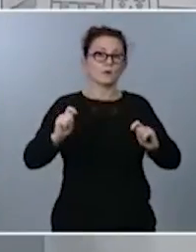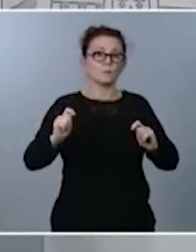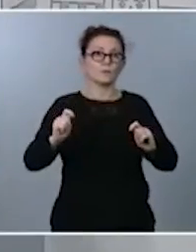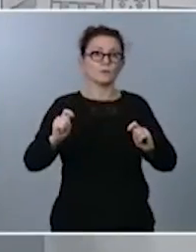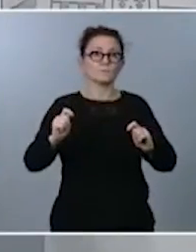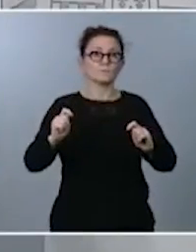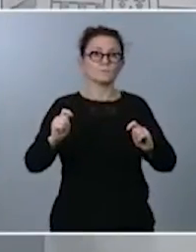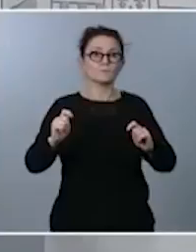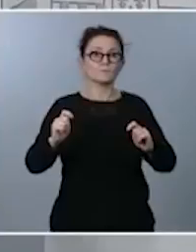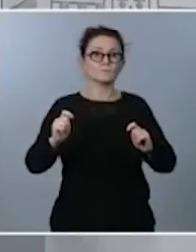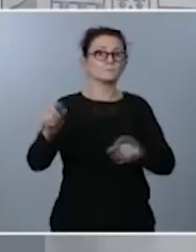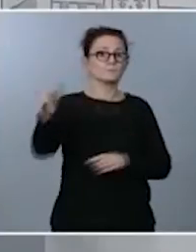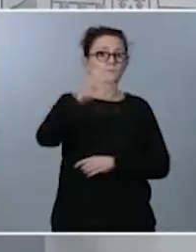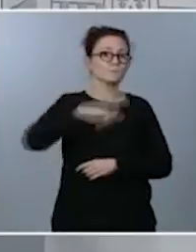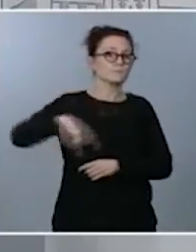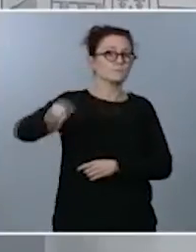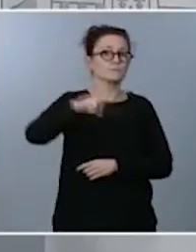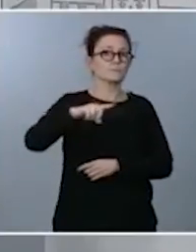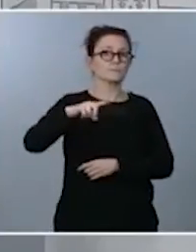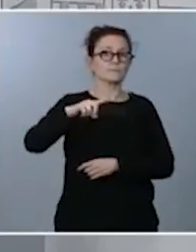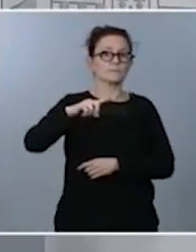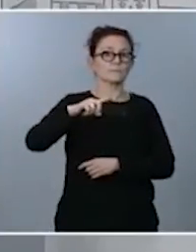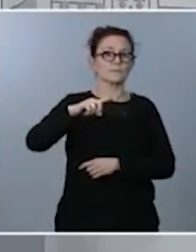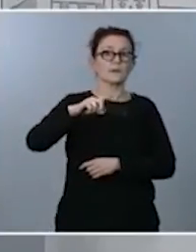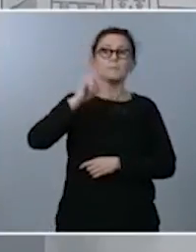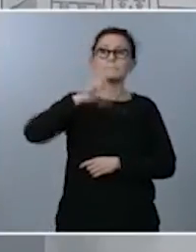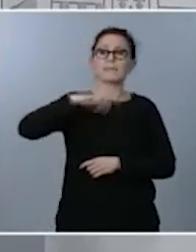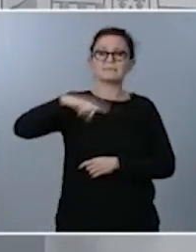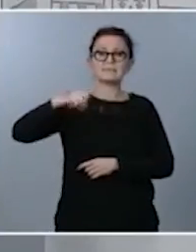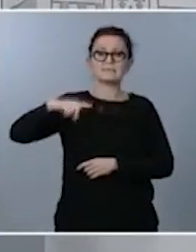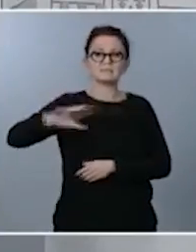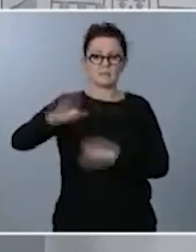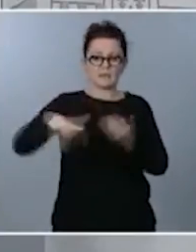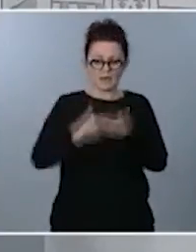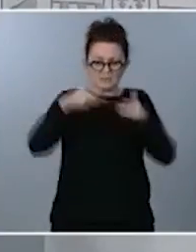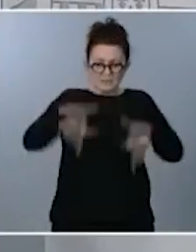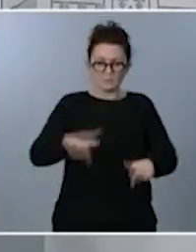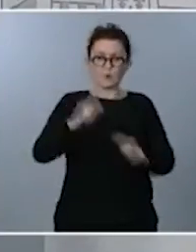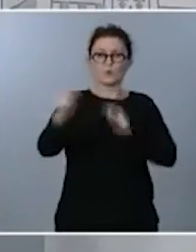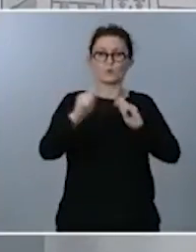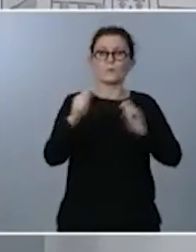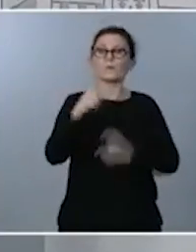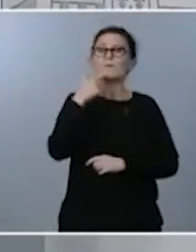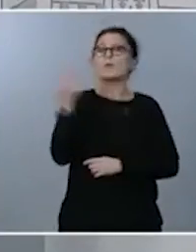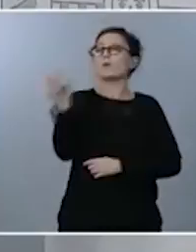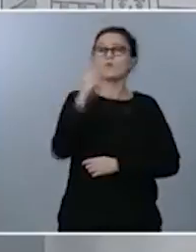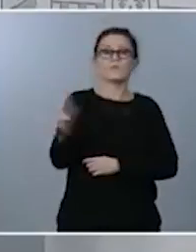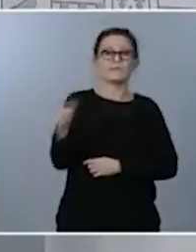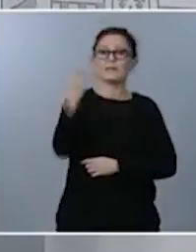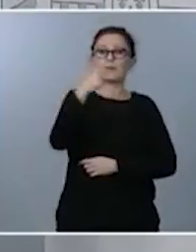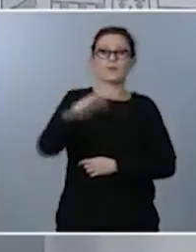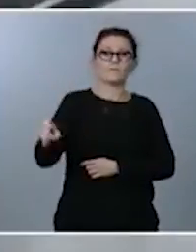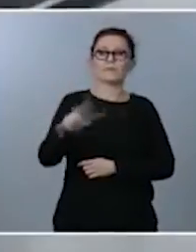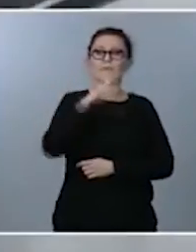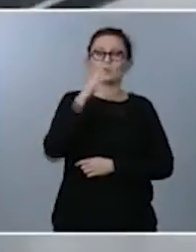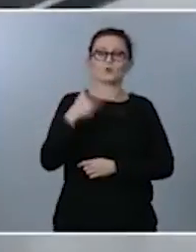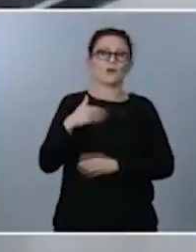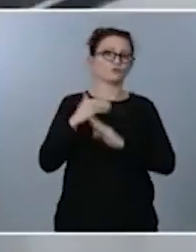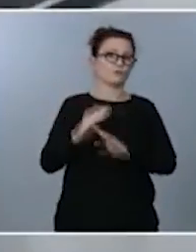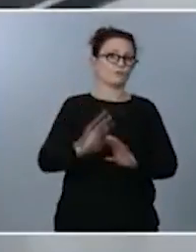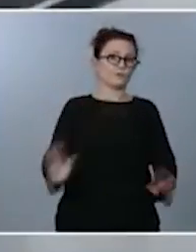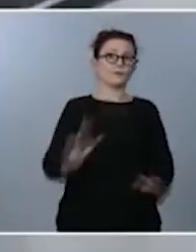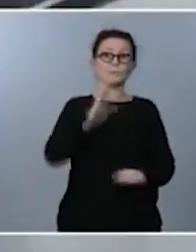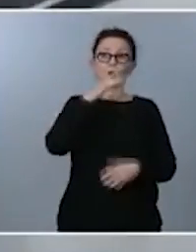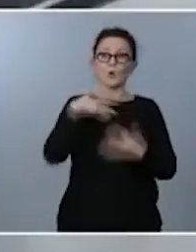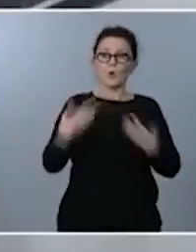ustedes llevan meses incluso en esta rueda de prensa diciéndonos que no hacía falta que no iba a hacer falta que con la legislación que tenían bastaba y sin embargo ahora lo hacen por seis